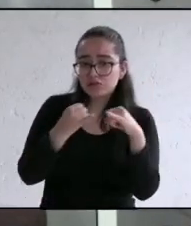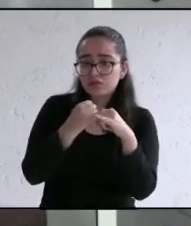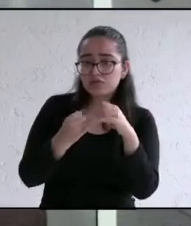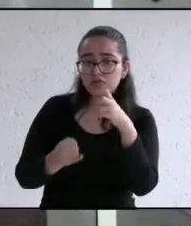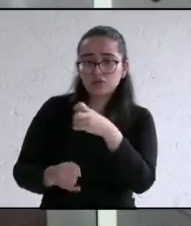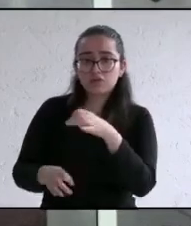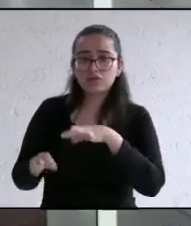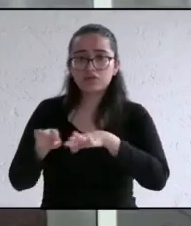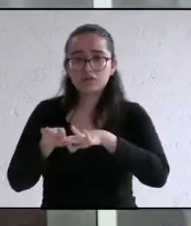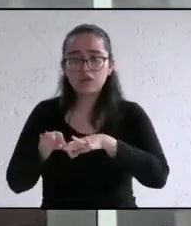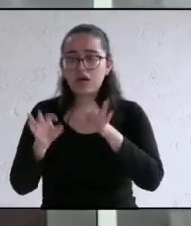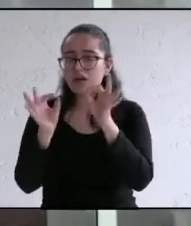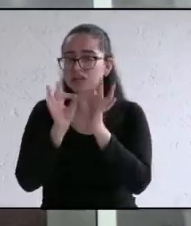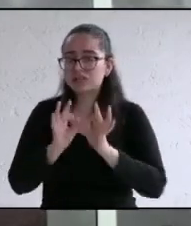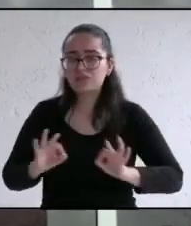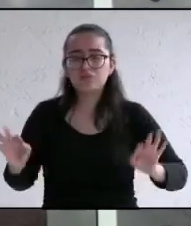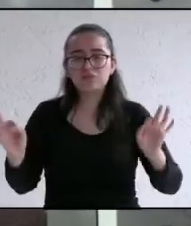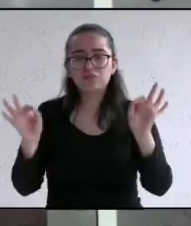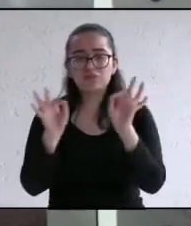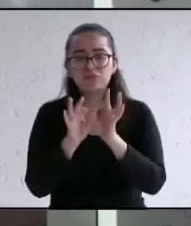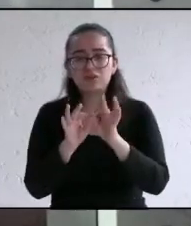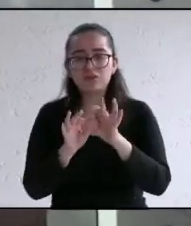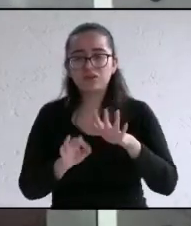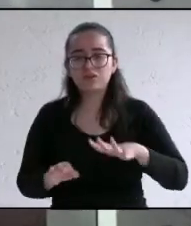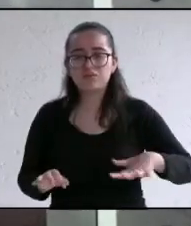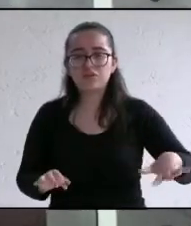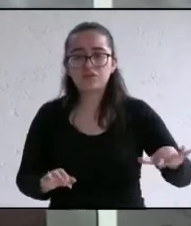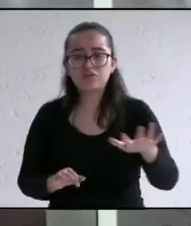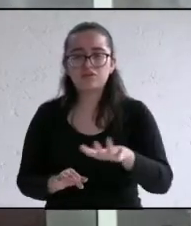son indispensables e invaluables para la sociedad